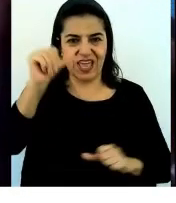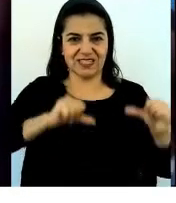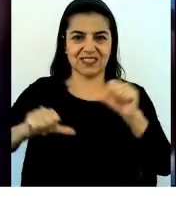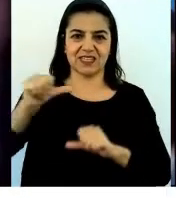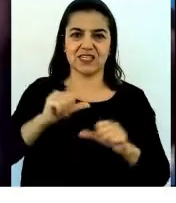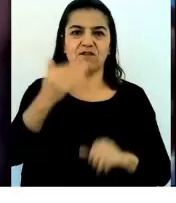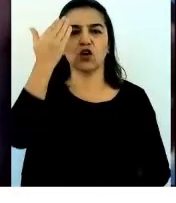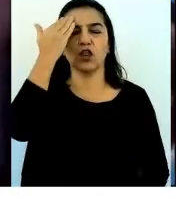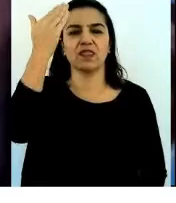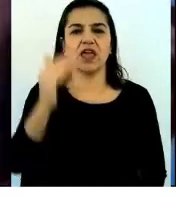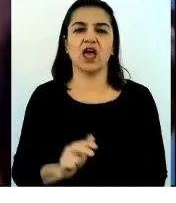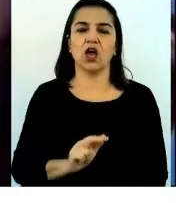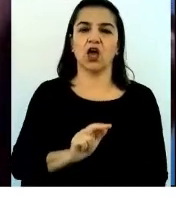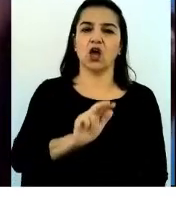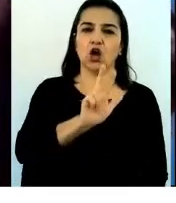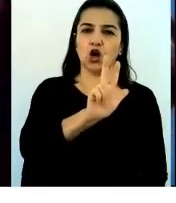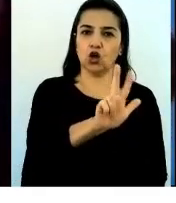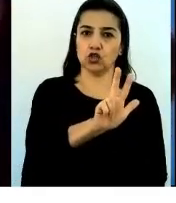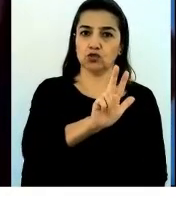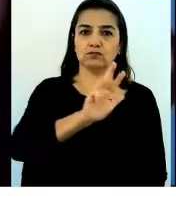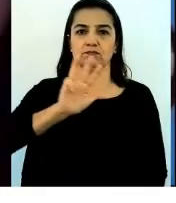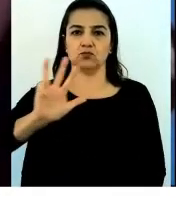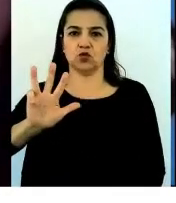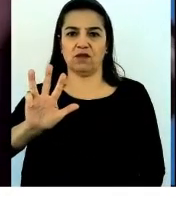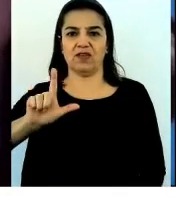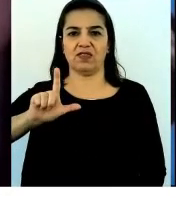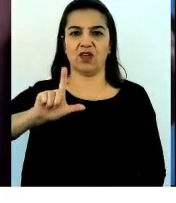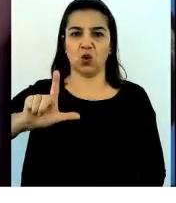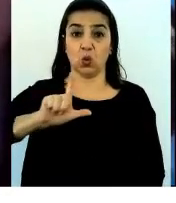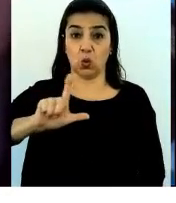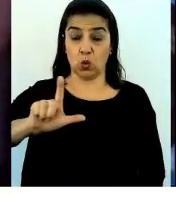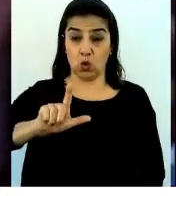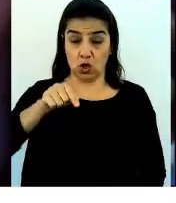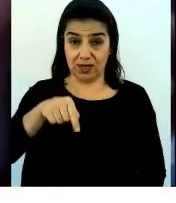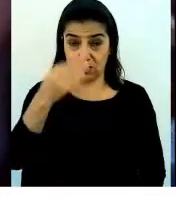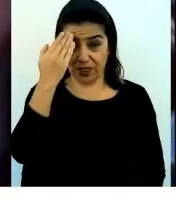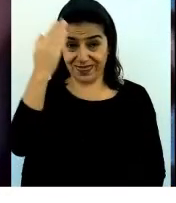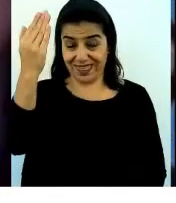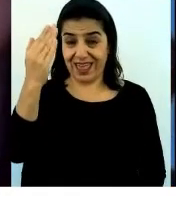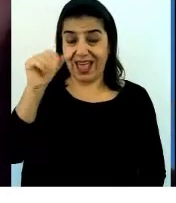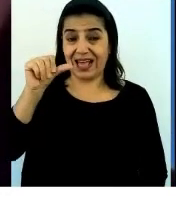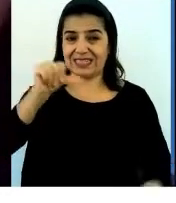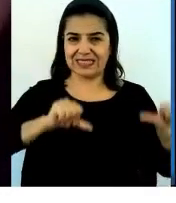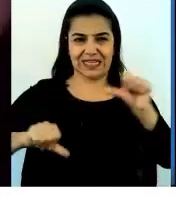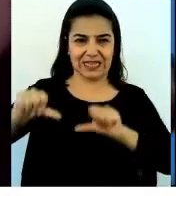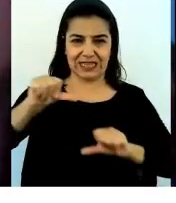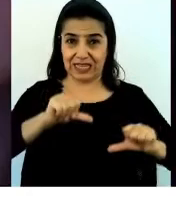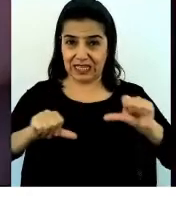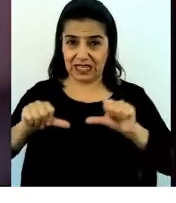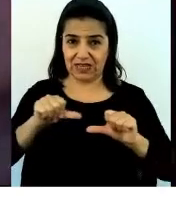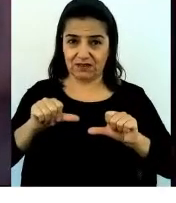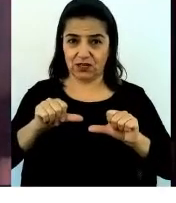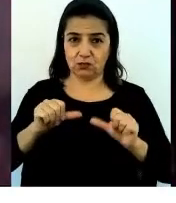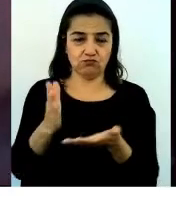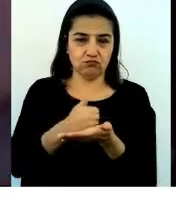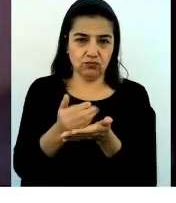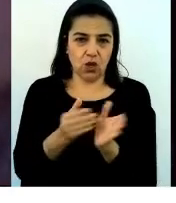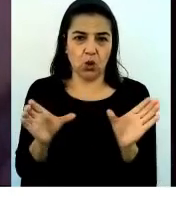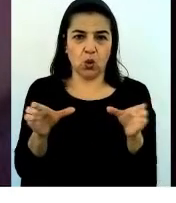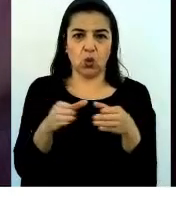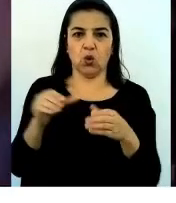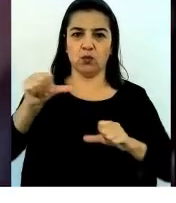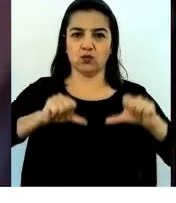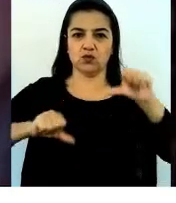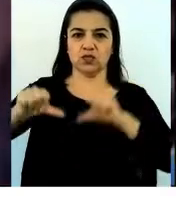y el 9 de julio. Estos días científicos están organizados por el Grupo Científico del